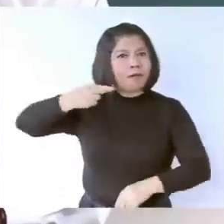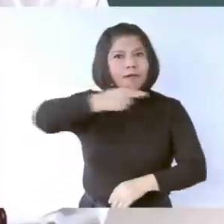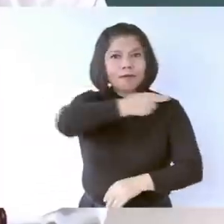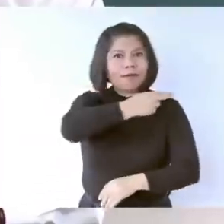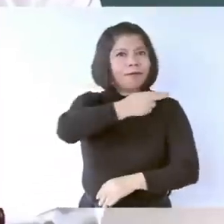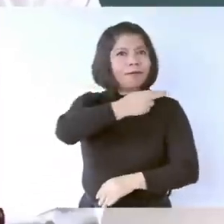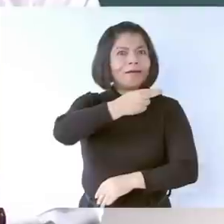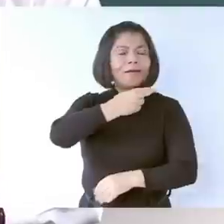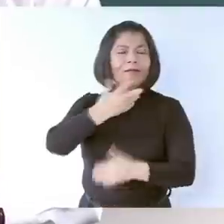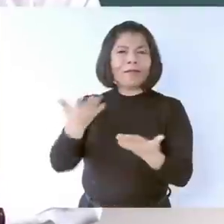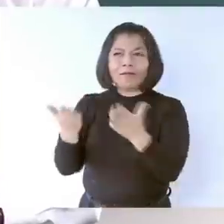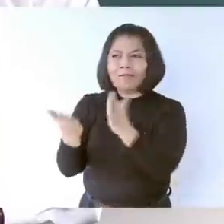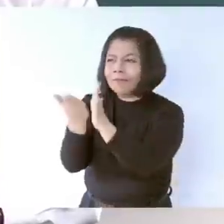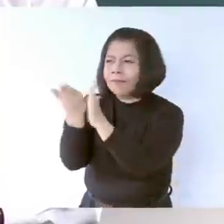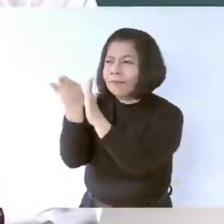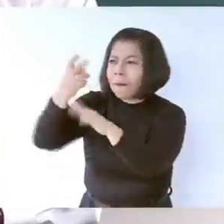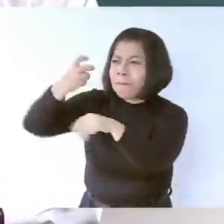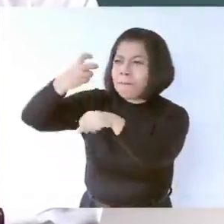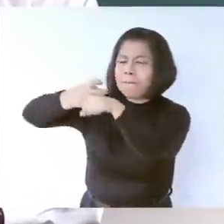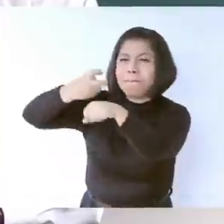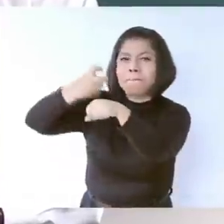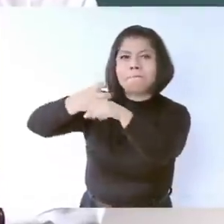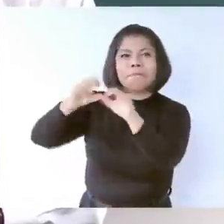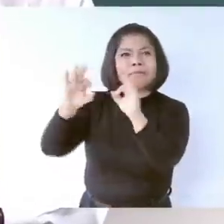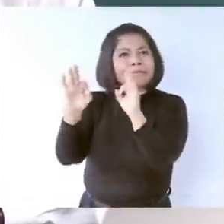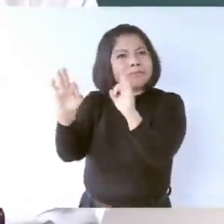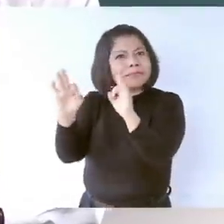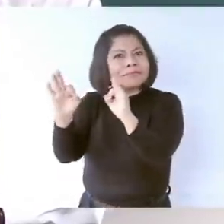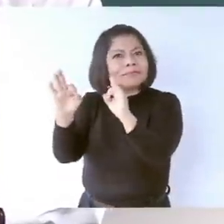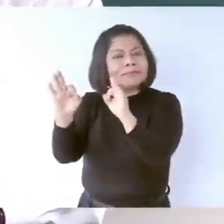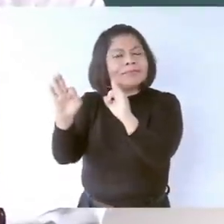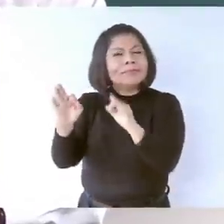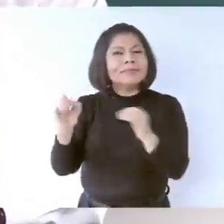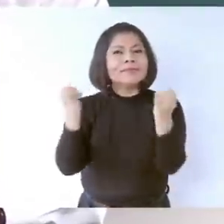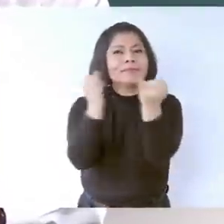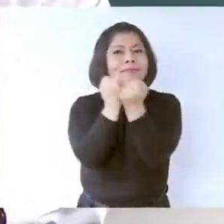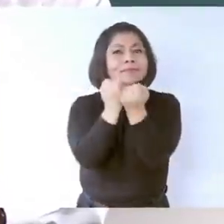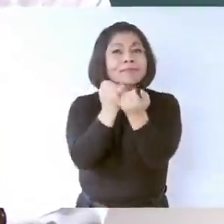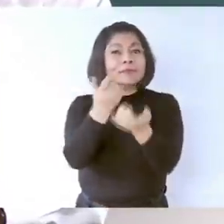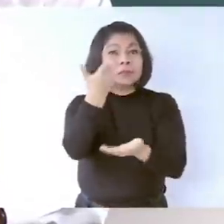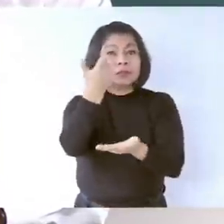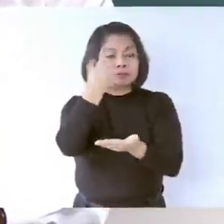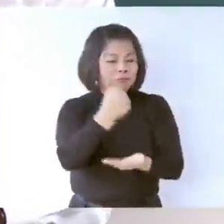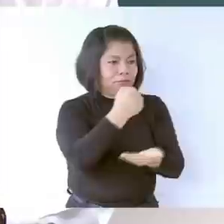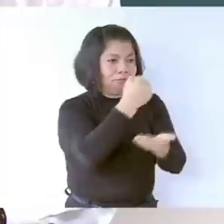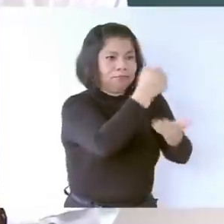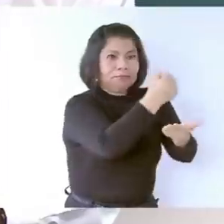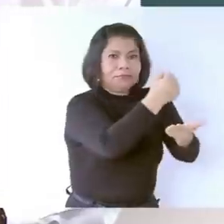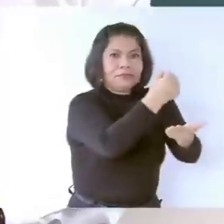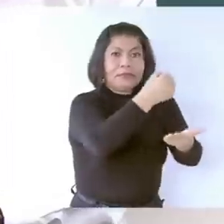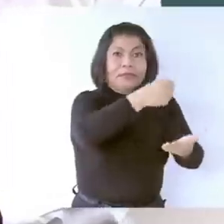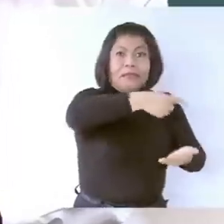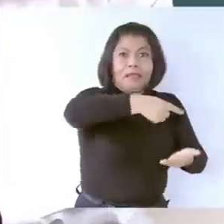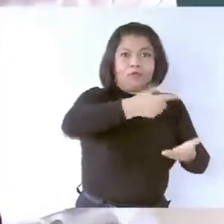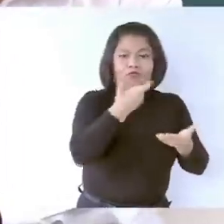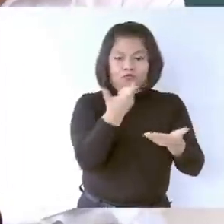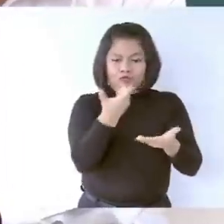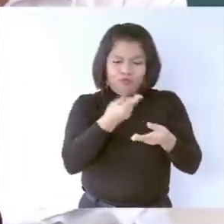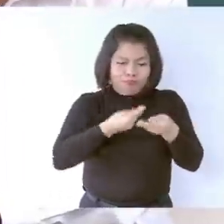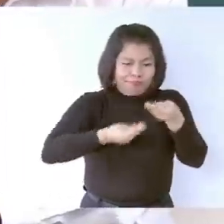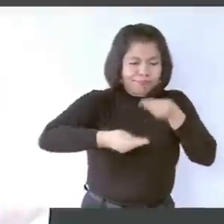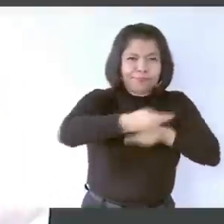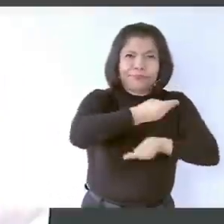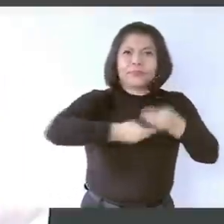y manejan el presupuesto con honestidad. Esas son sus cartas credenciales.